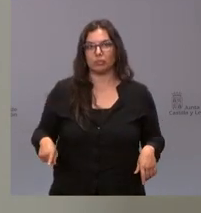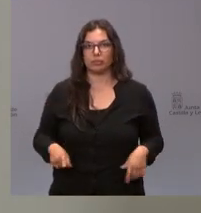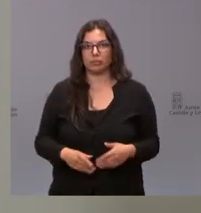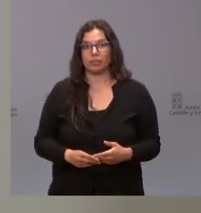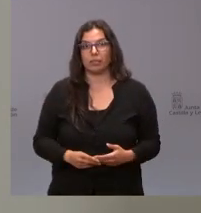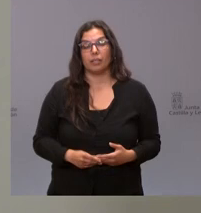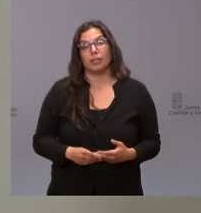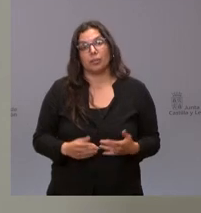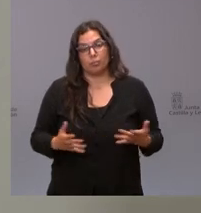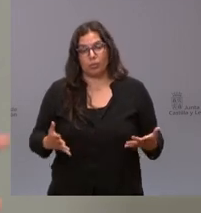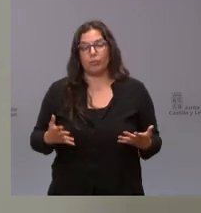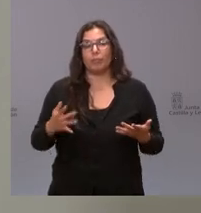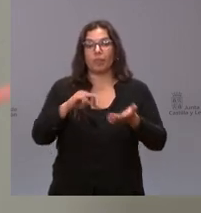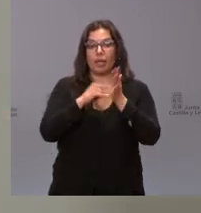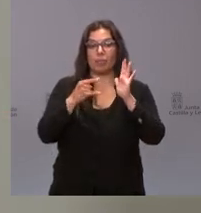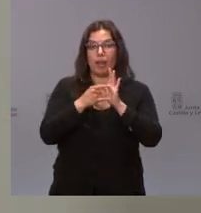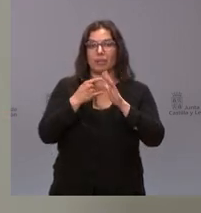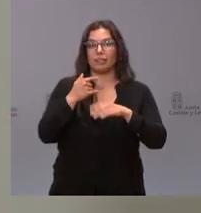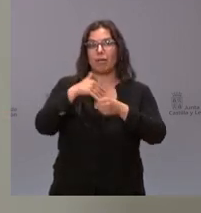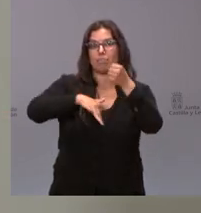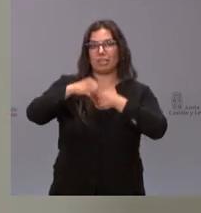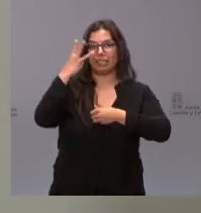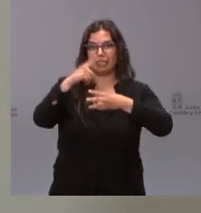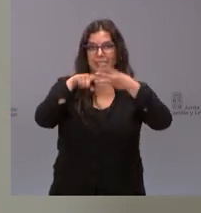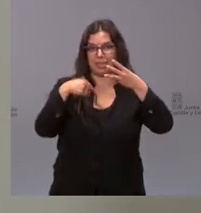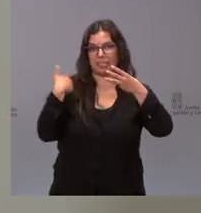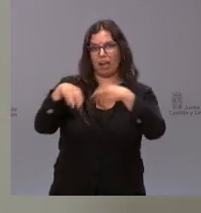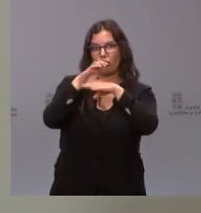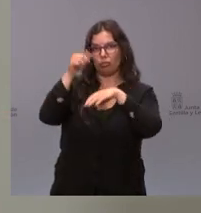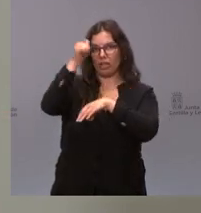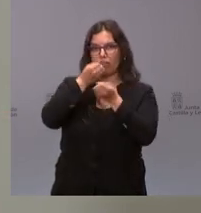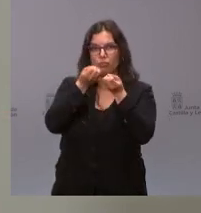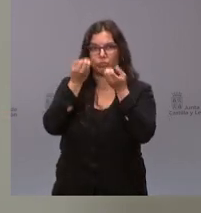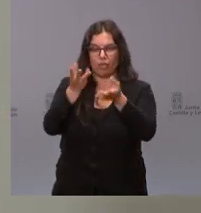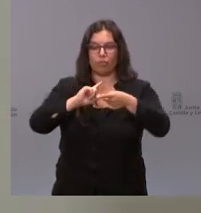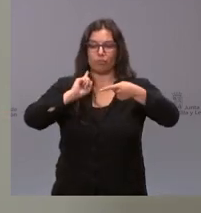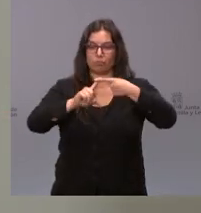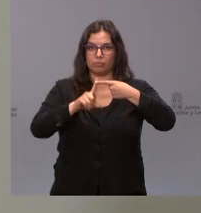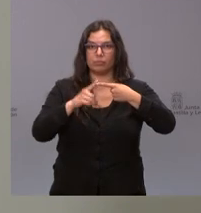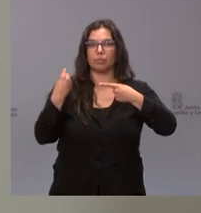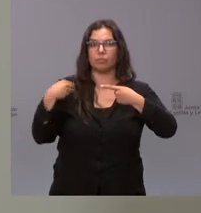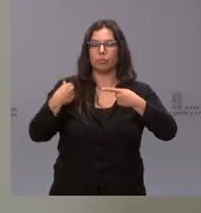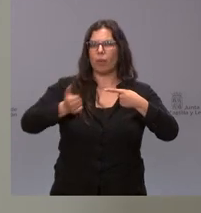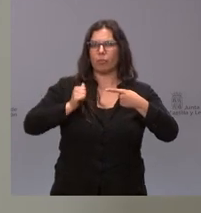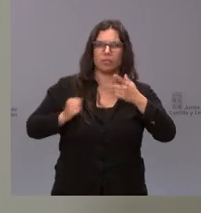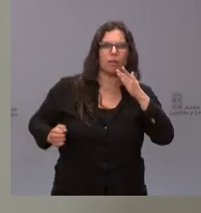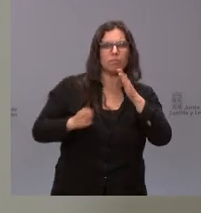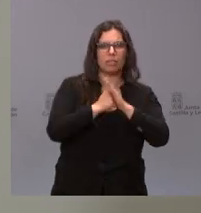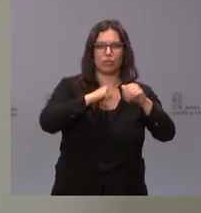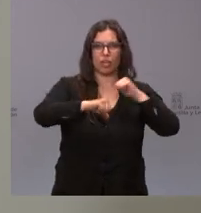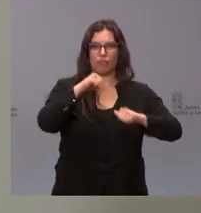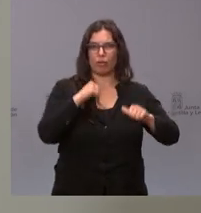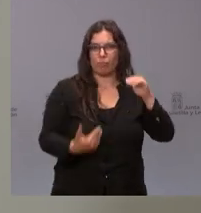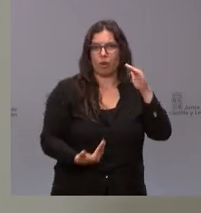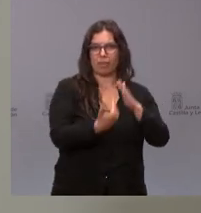bueno el plan de choque se basaba en tres ejes como les comenté en momento el consejero en primer lugar reforzar sacar todo el provecho toda la utilidad del quirófano por la mañana